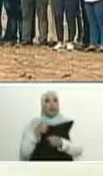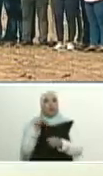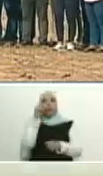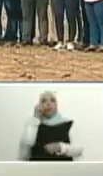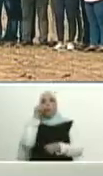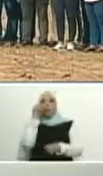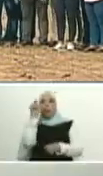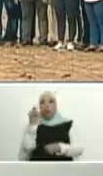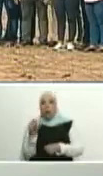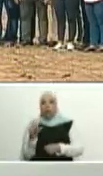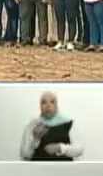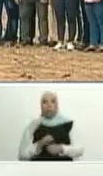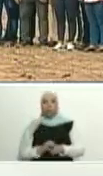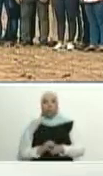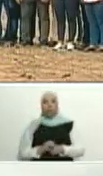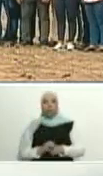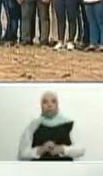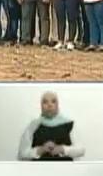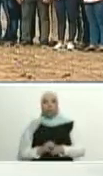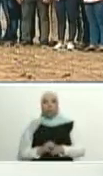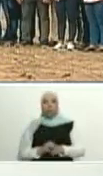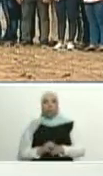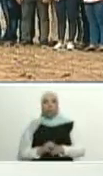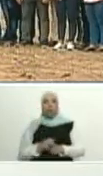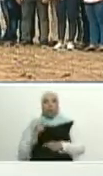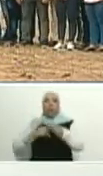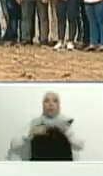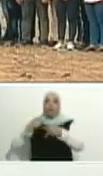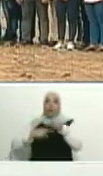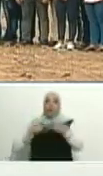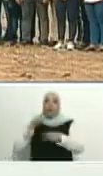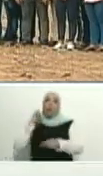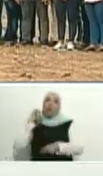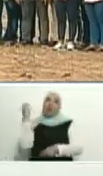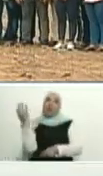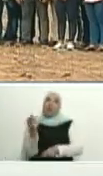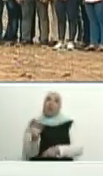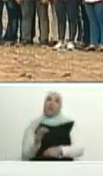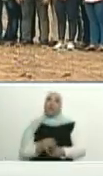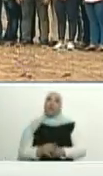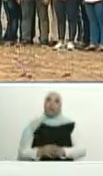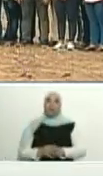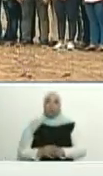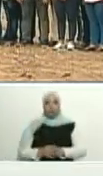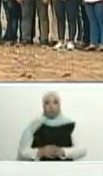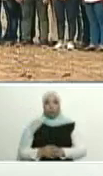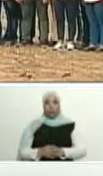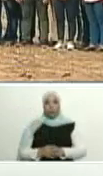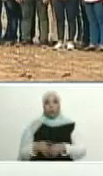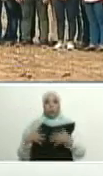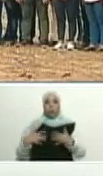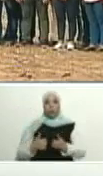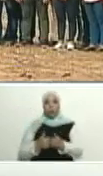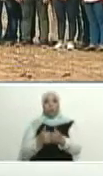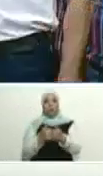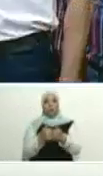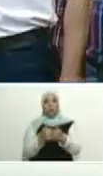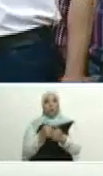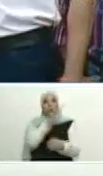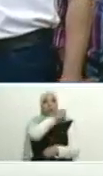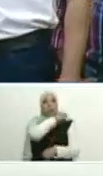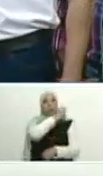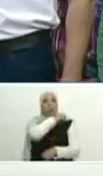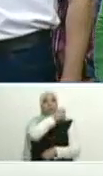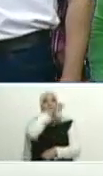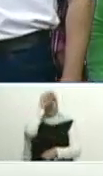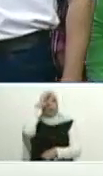Puglitzi, productor también del Huarico. Está acompañado además del comandante mayor